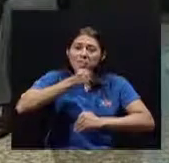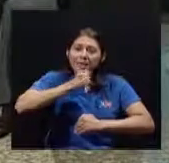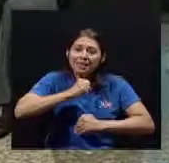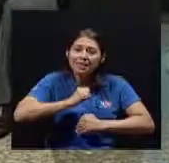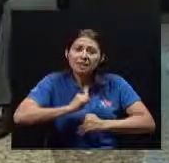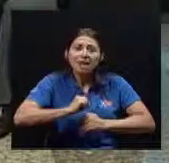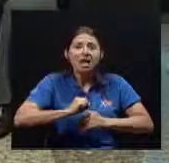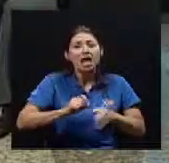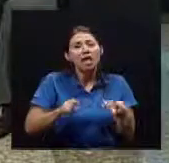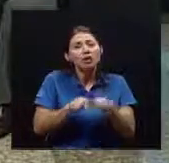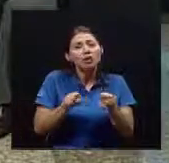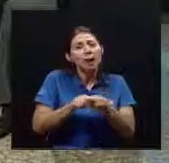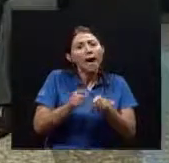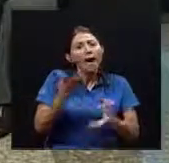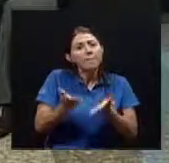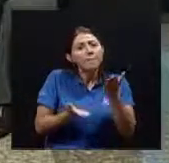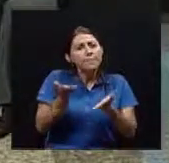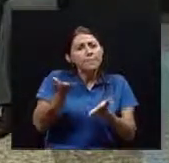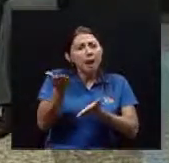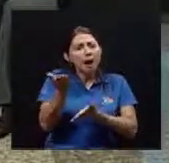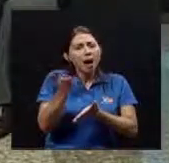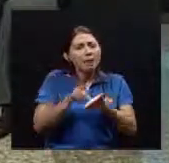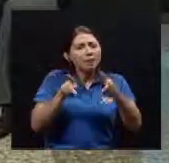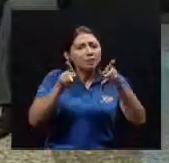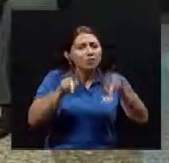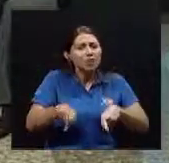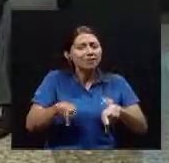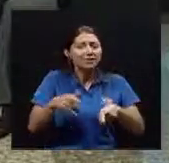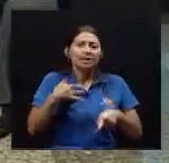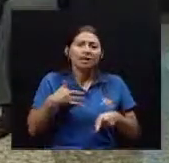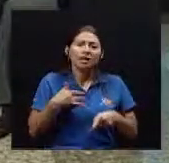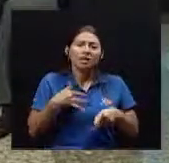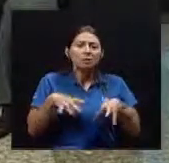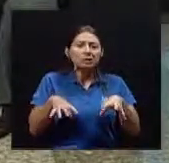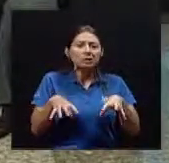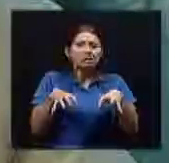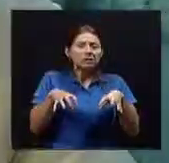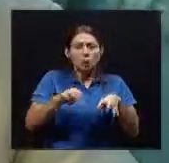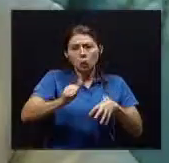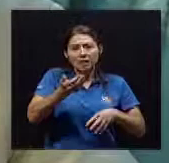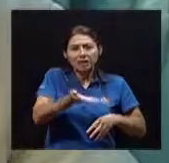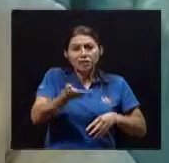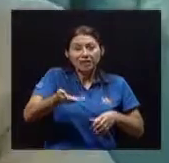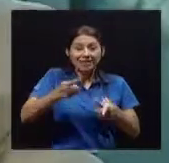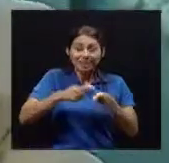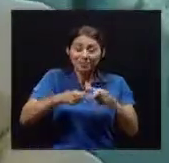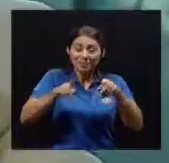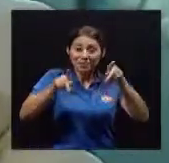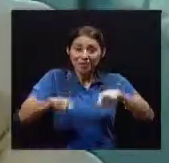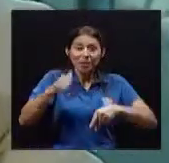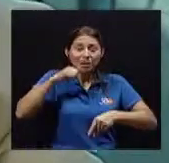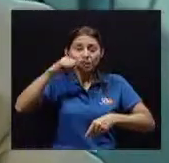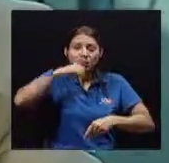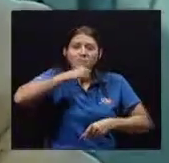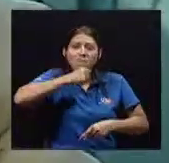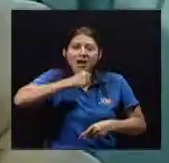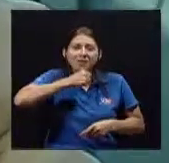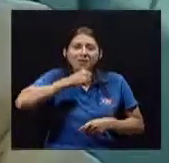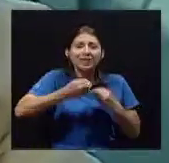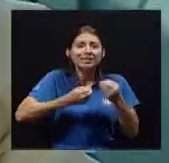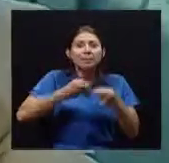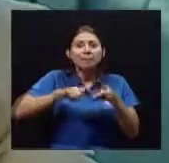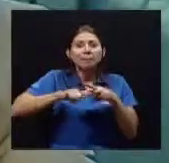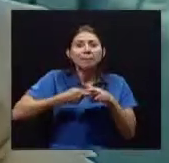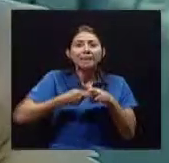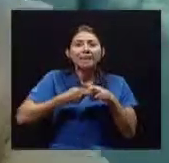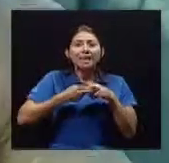estrés Y algunos otros Factores Los adultos mayores Empiezan a A restregar O